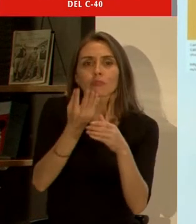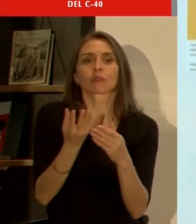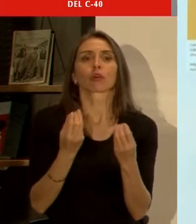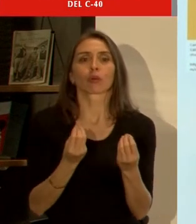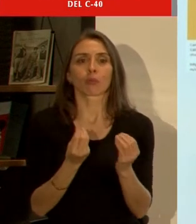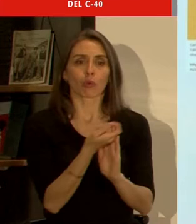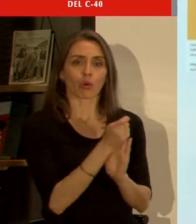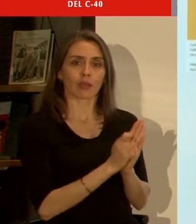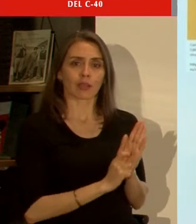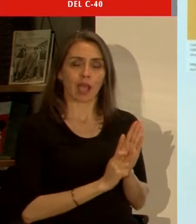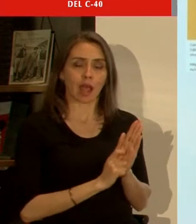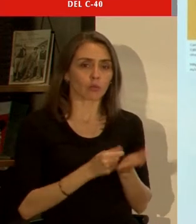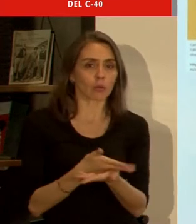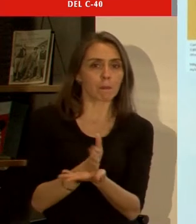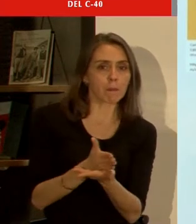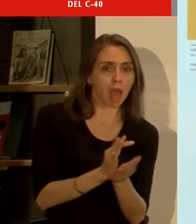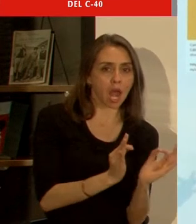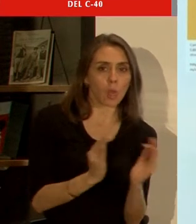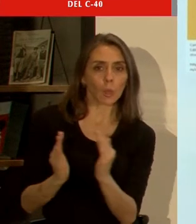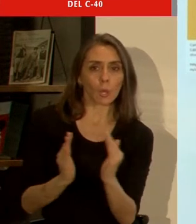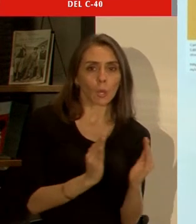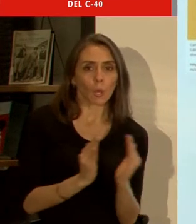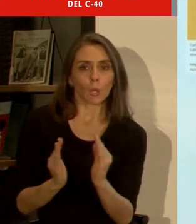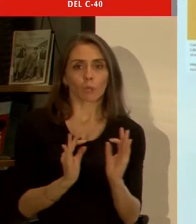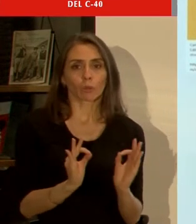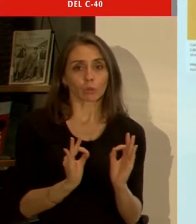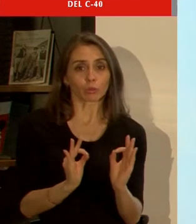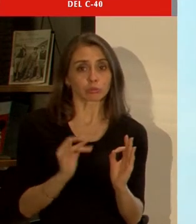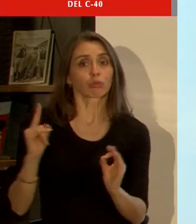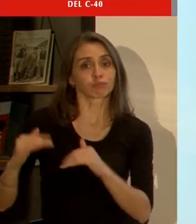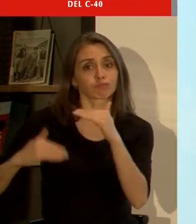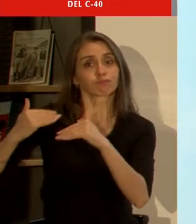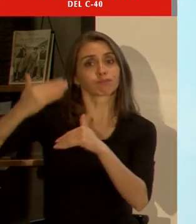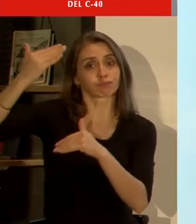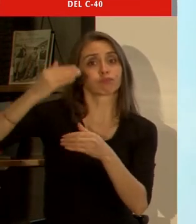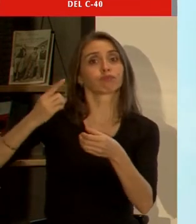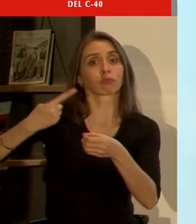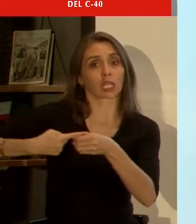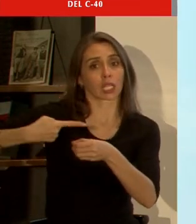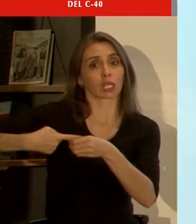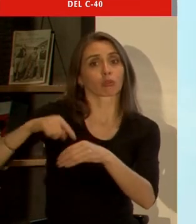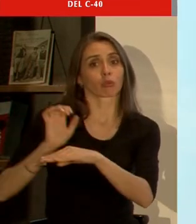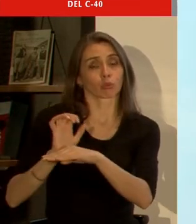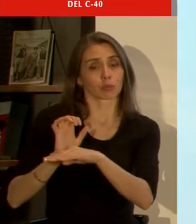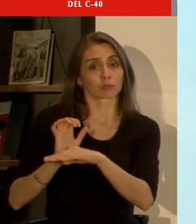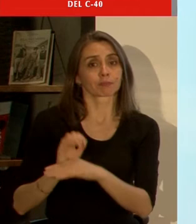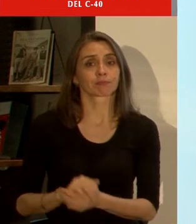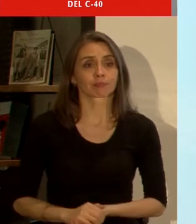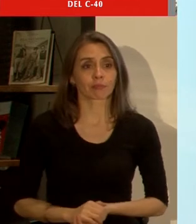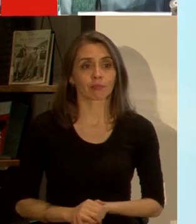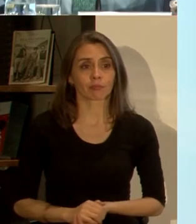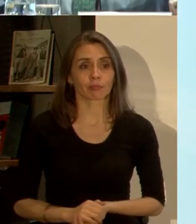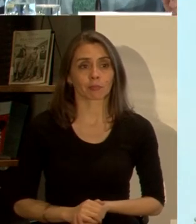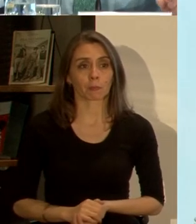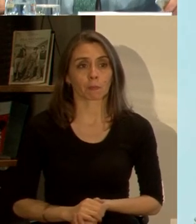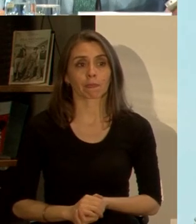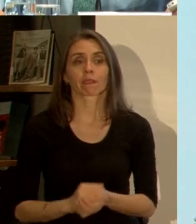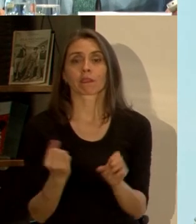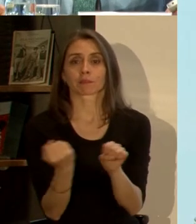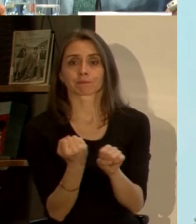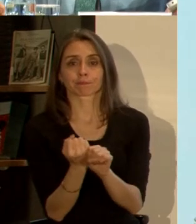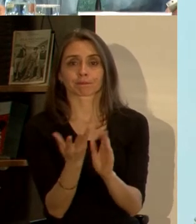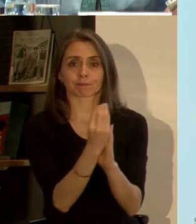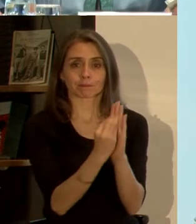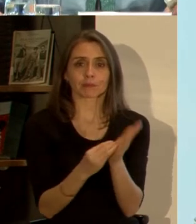emisiones dentro de un proceso de planificación en el que está bastante avanzada la ciudad. Hay que trabajar en